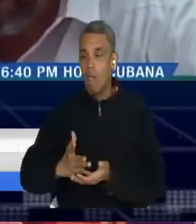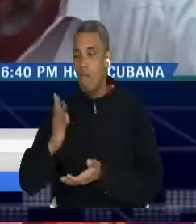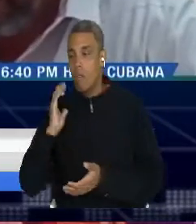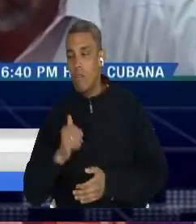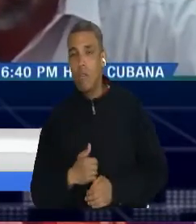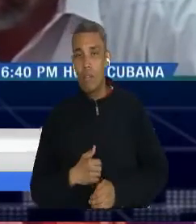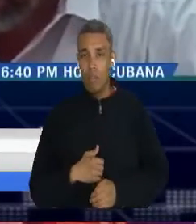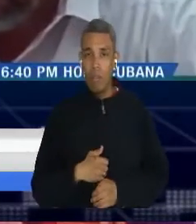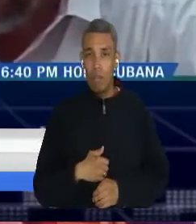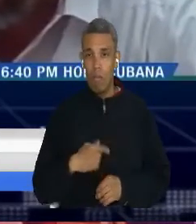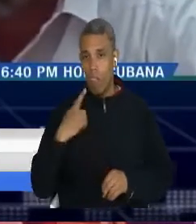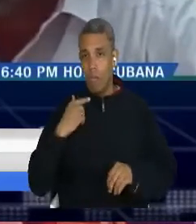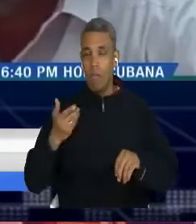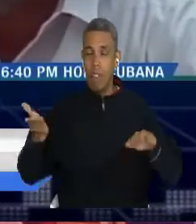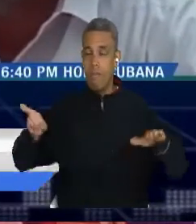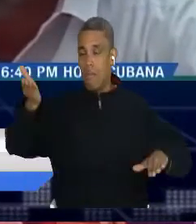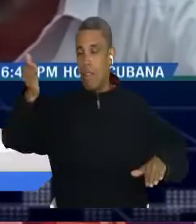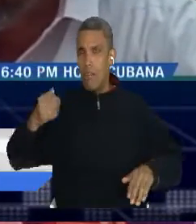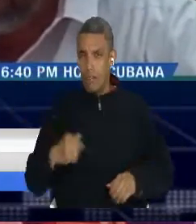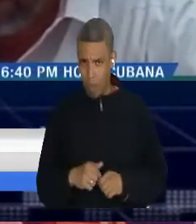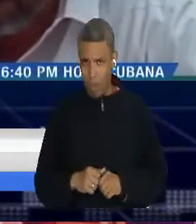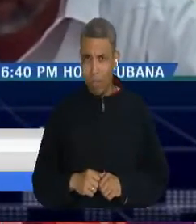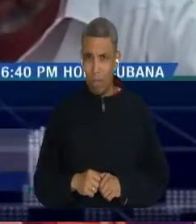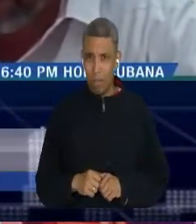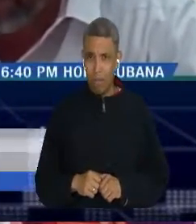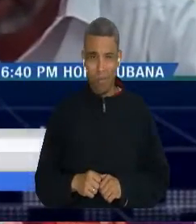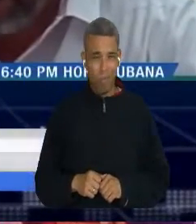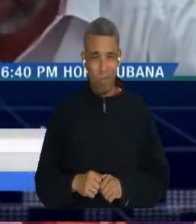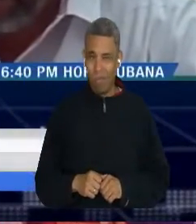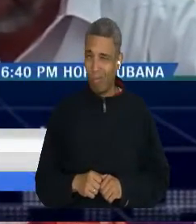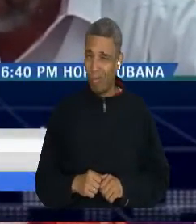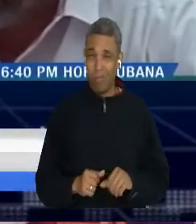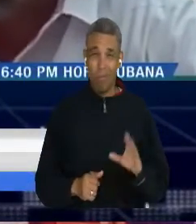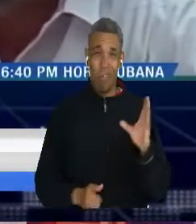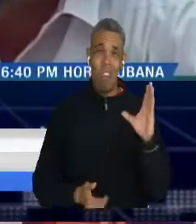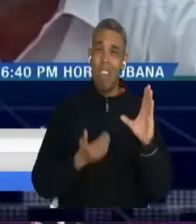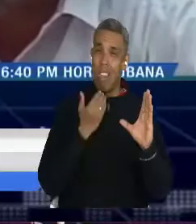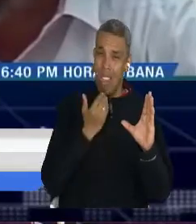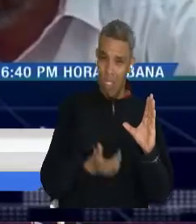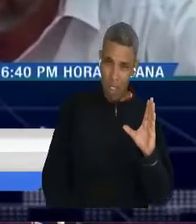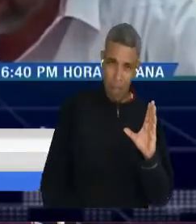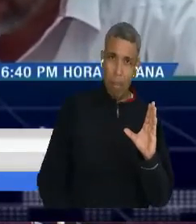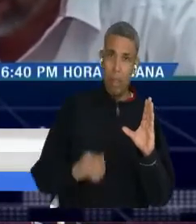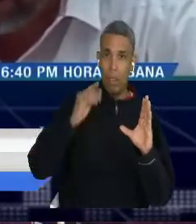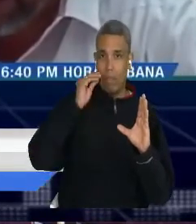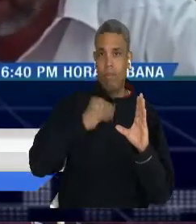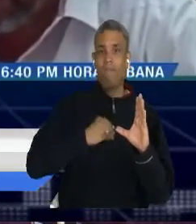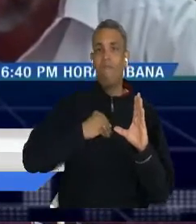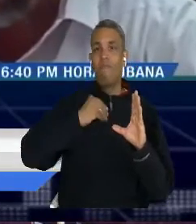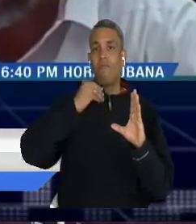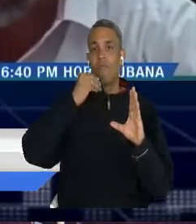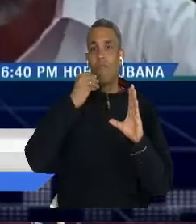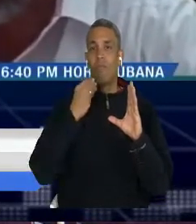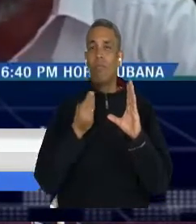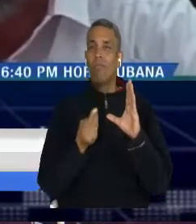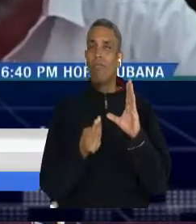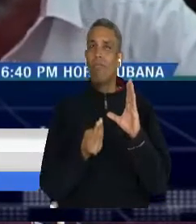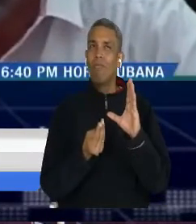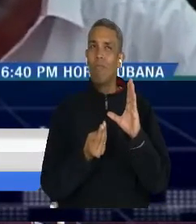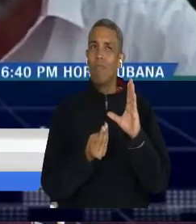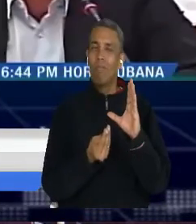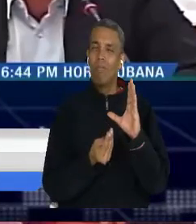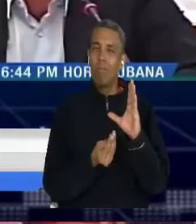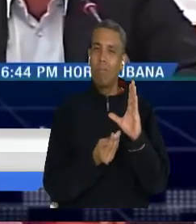desempleo en las ciudades y en los diferentes territorios que permitan avanzar hacia un modelo económico diferente, un modelo económico mucho más colaborativo,